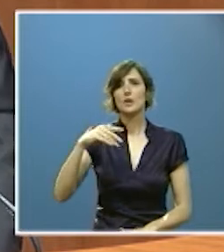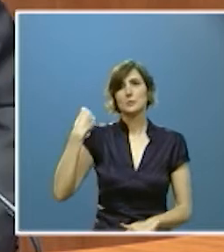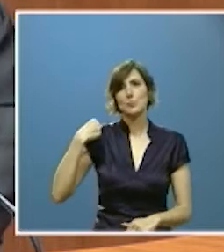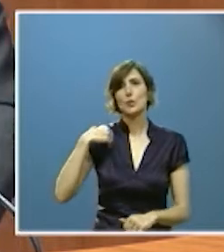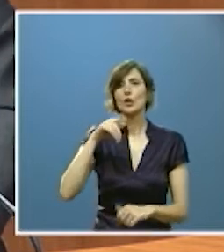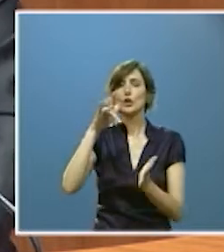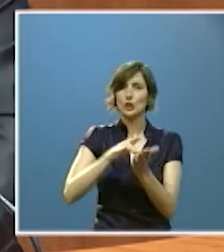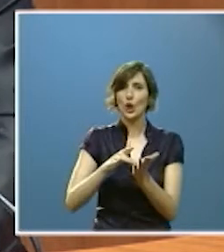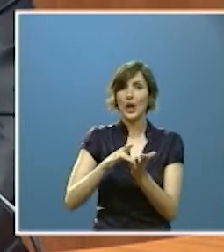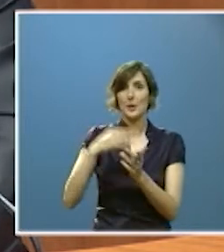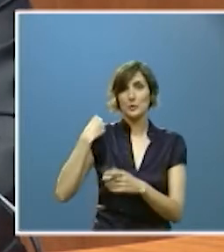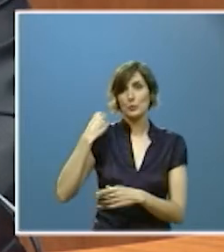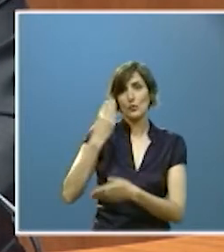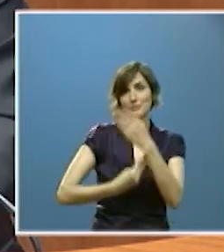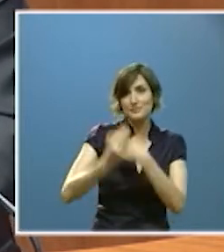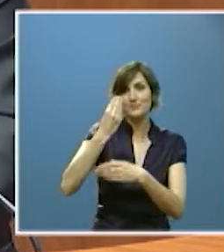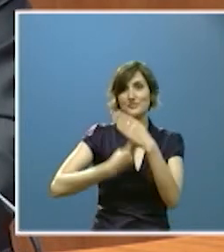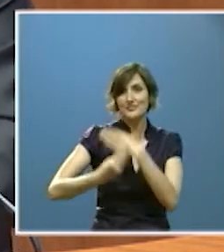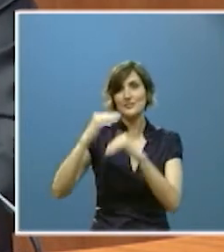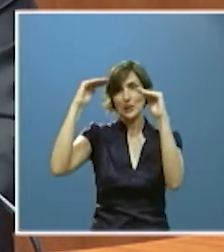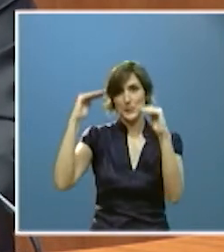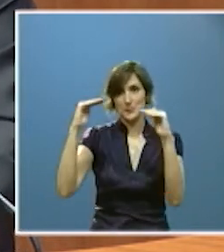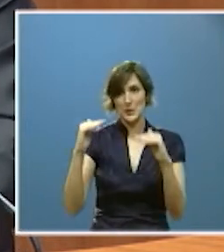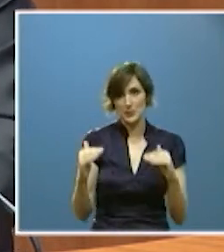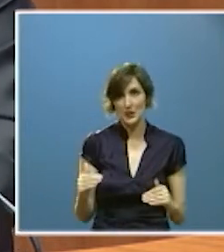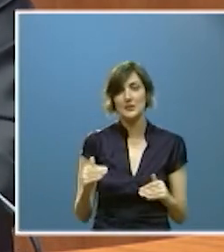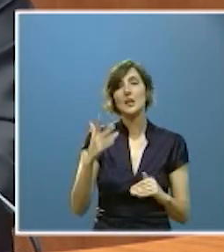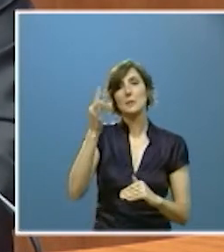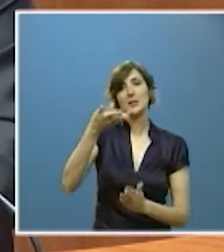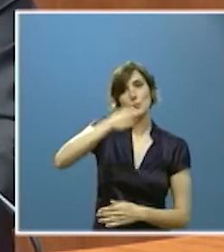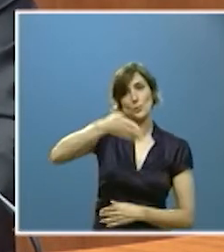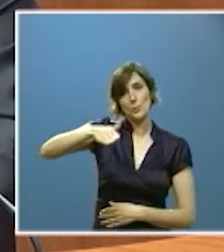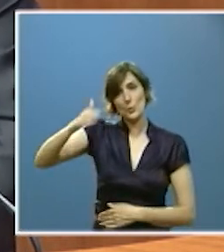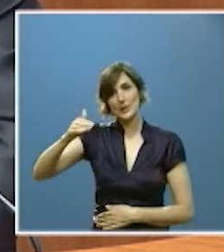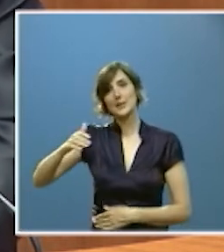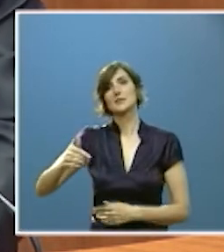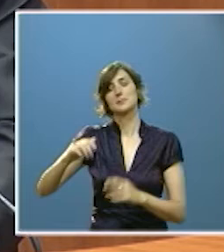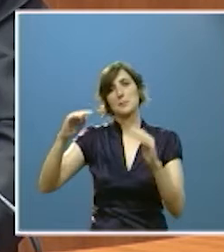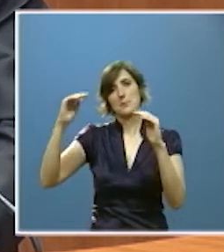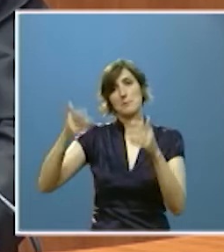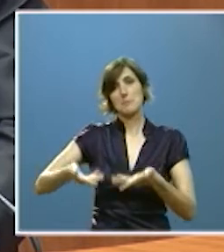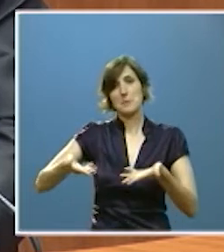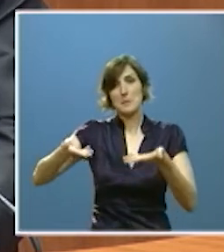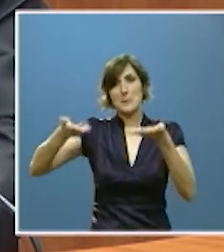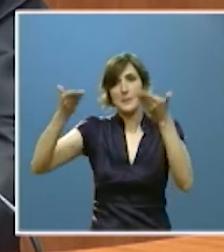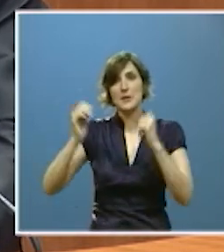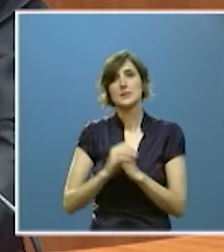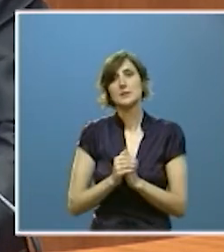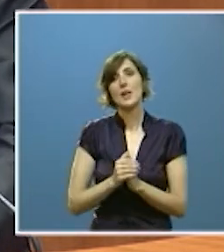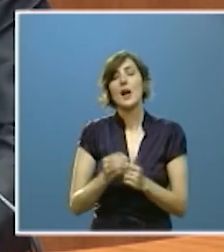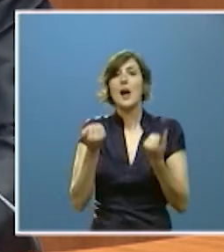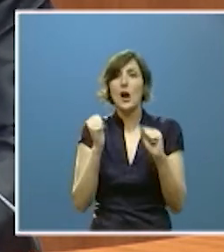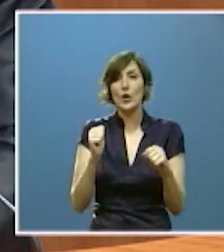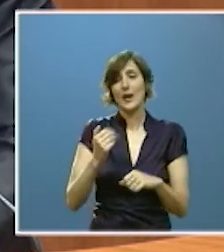vegetativos que venimos sufriendo incremento de las defunciones a pesar del aumento de la esperanza de vida y